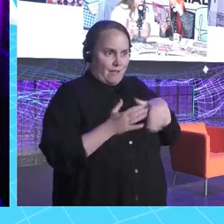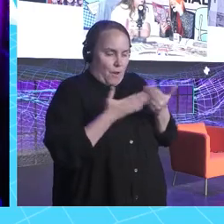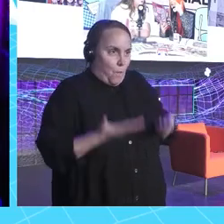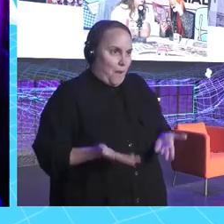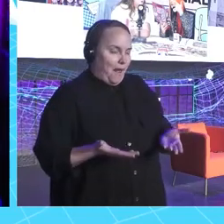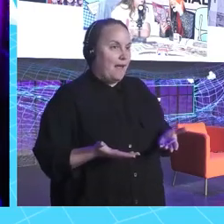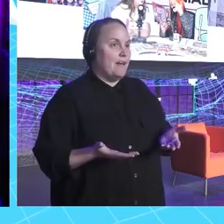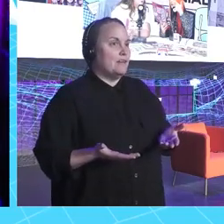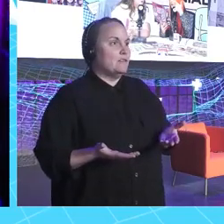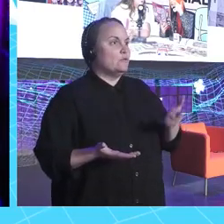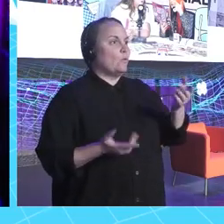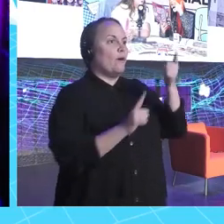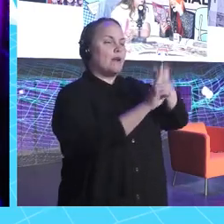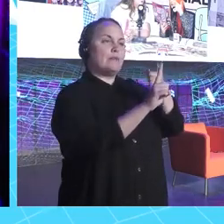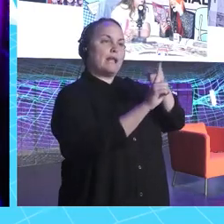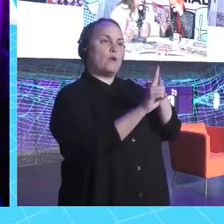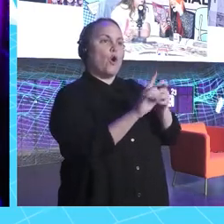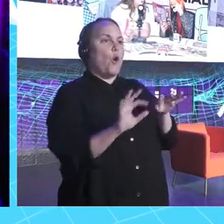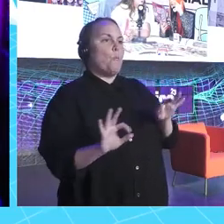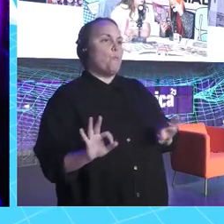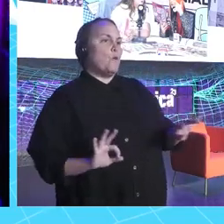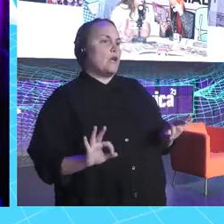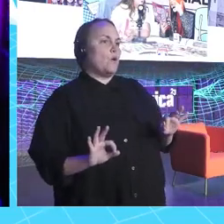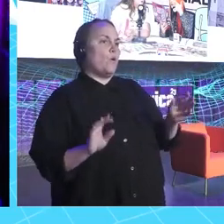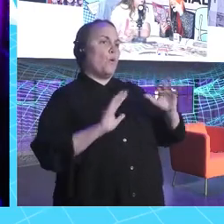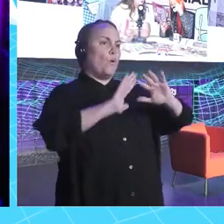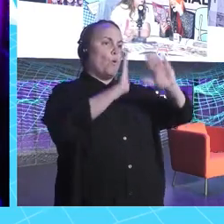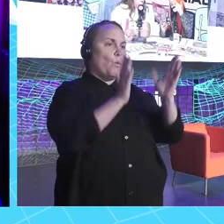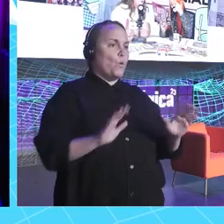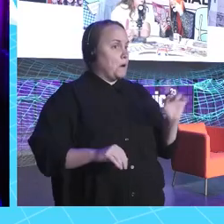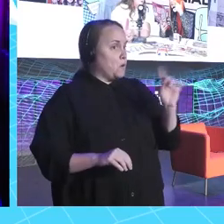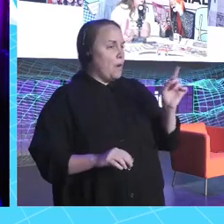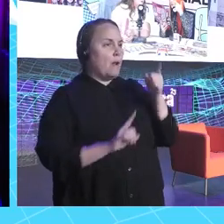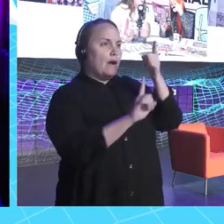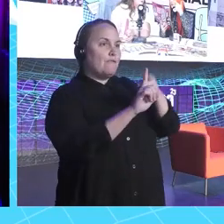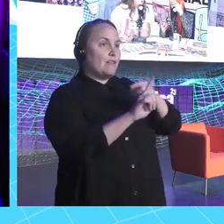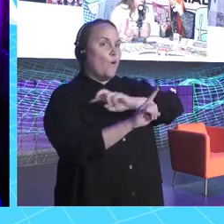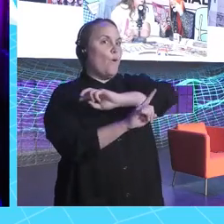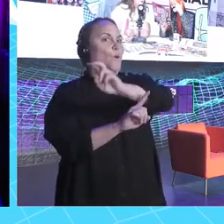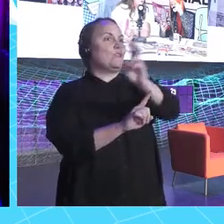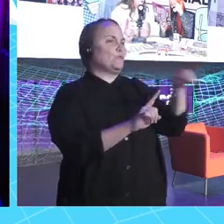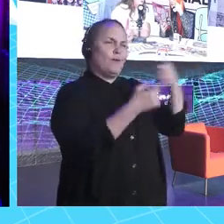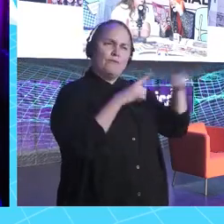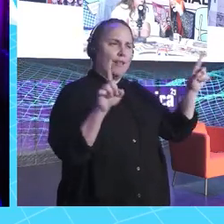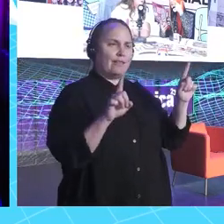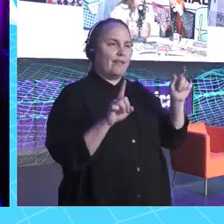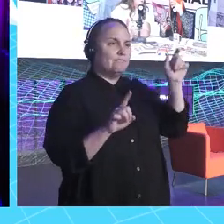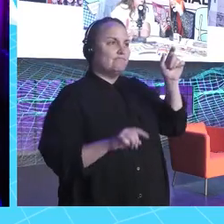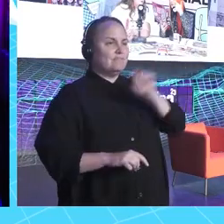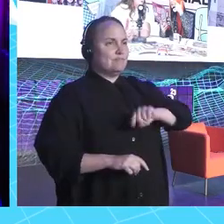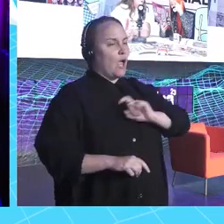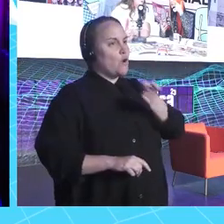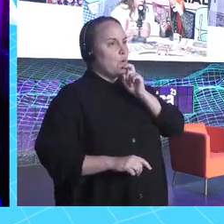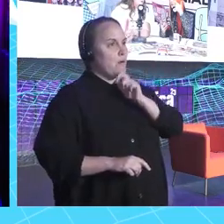Y ser una modelo... O sea, no modelo curvy, pero ser un referente diferente a todas las youtubers que hemos tenido toda la vida. ¿Cómo se siente